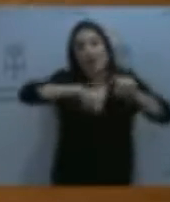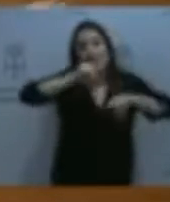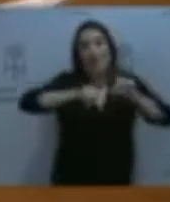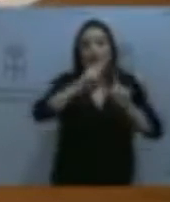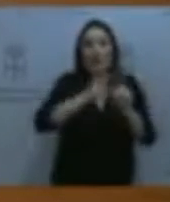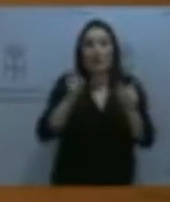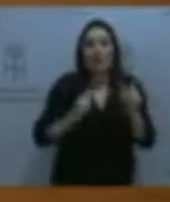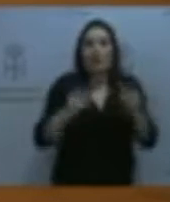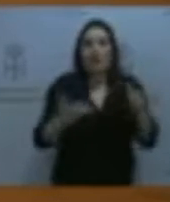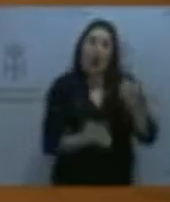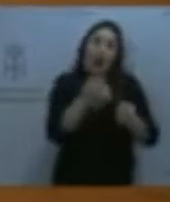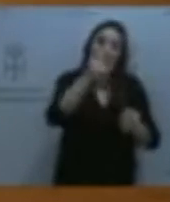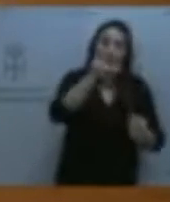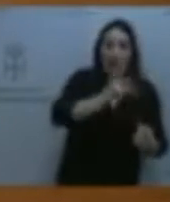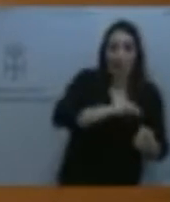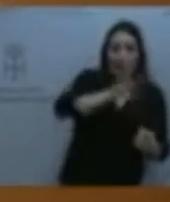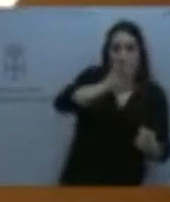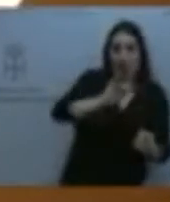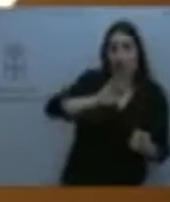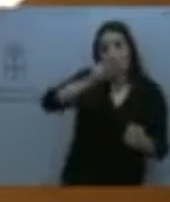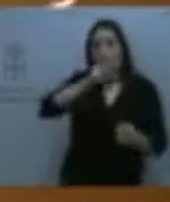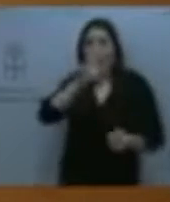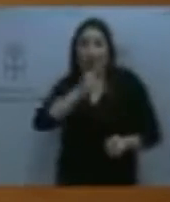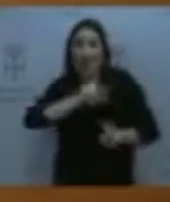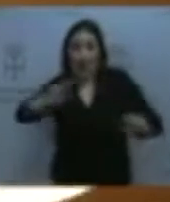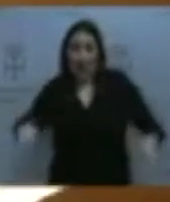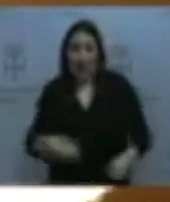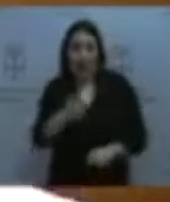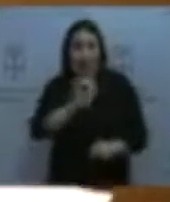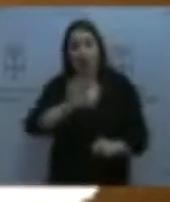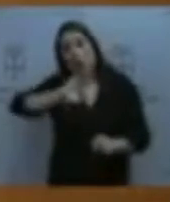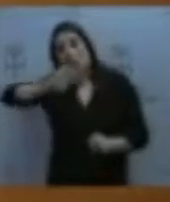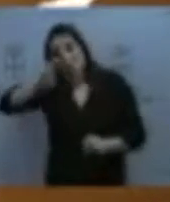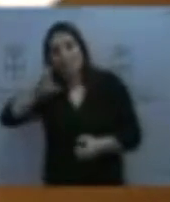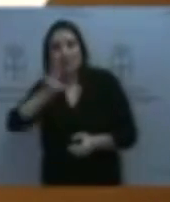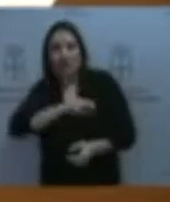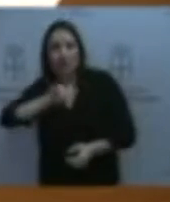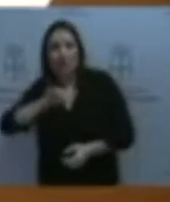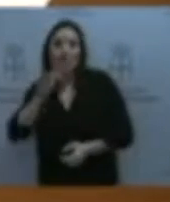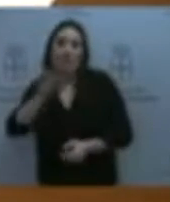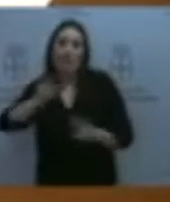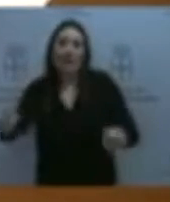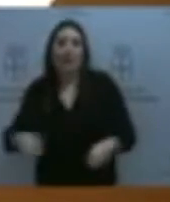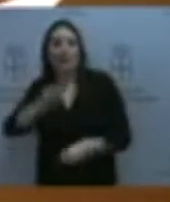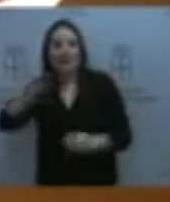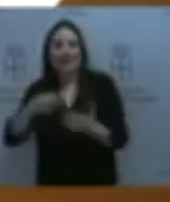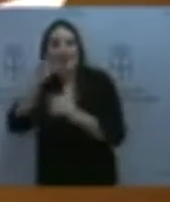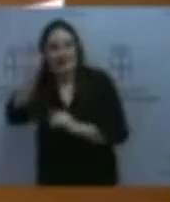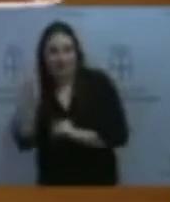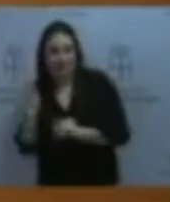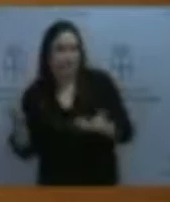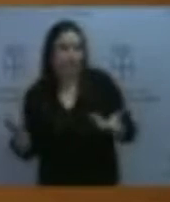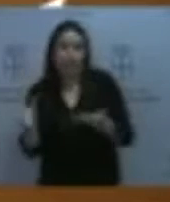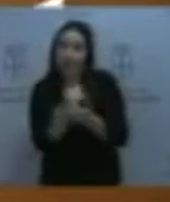unas con méritos sin actualizar desde el 2015 y otras actualizadas en el 2017. Una vez creadas las bolsas,